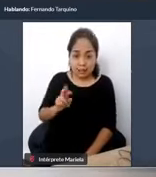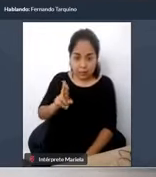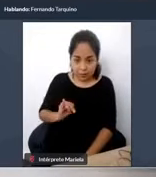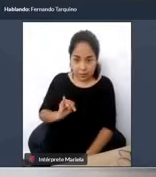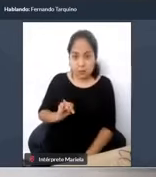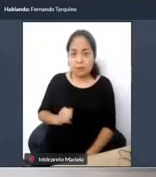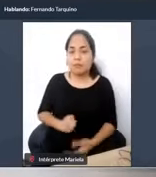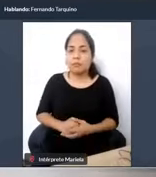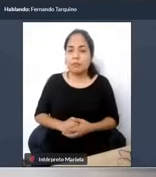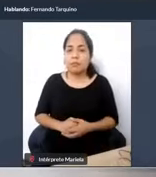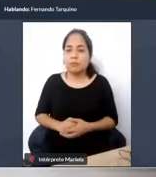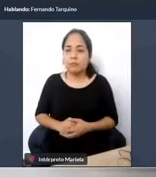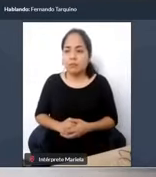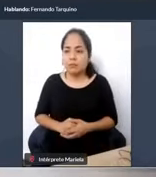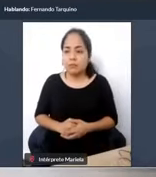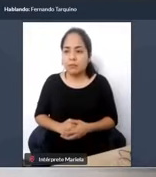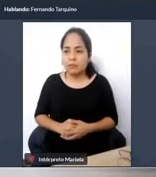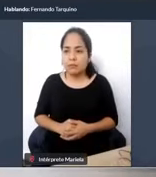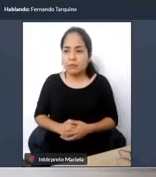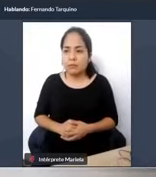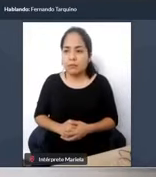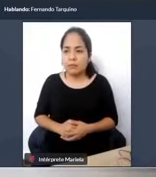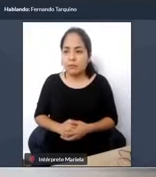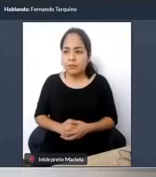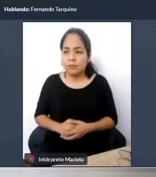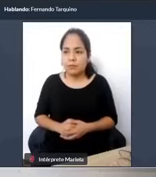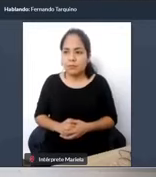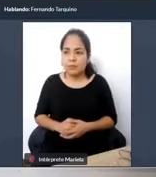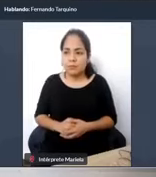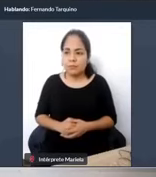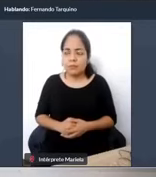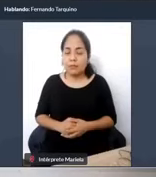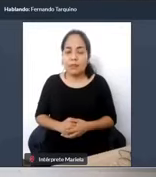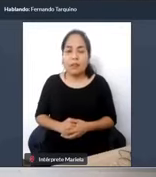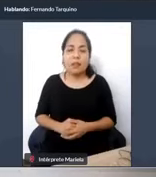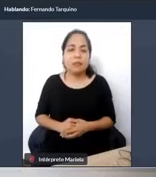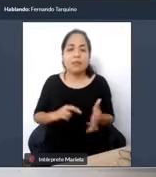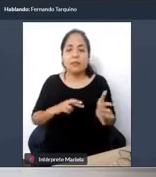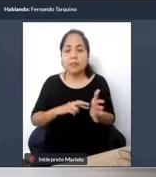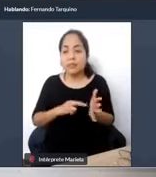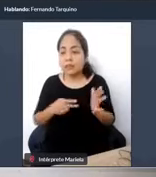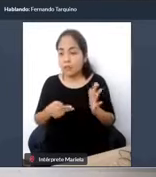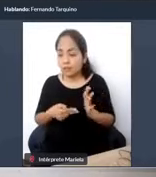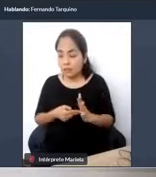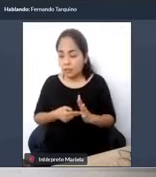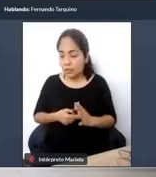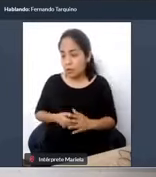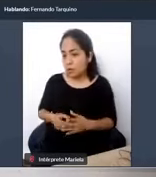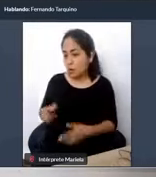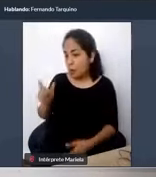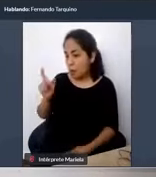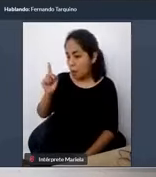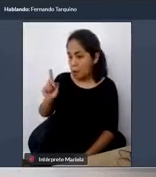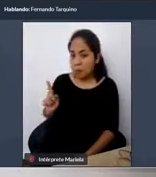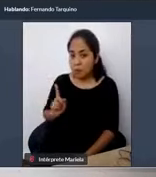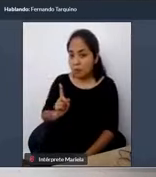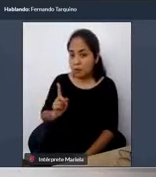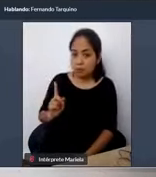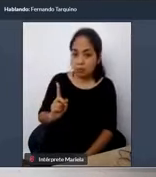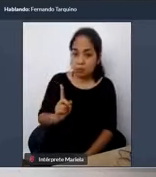denominado de complete strip que significa que un usuario especialmente